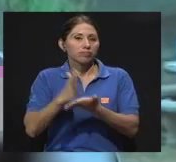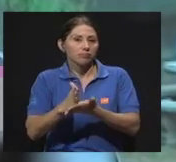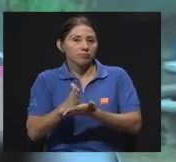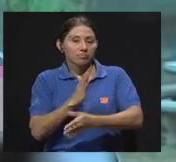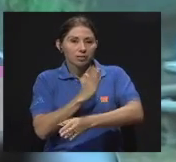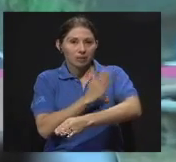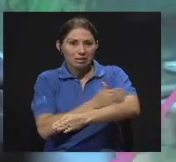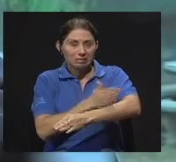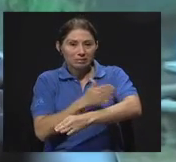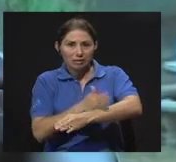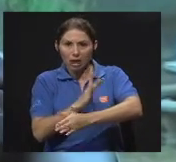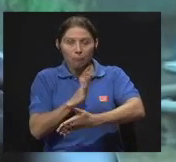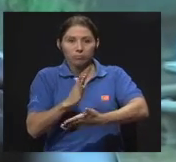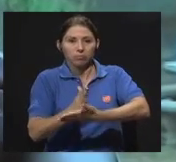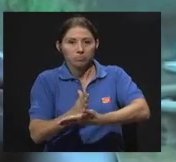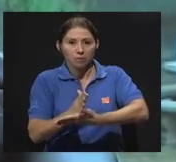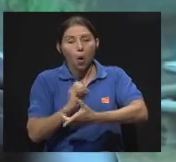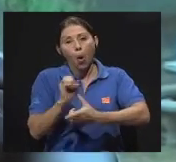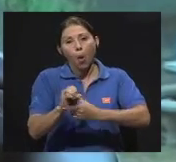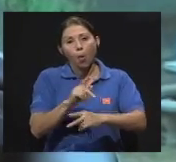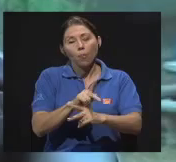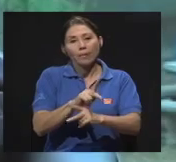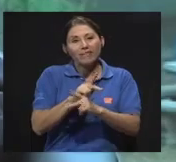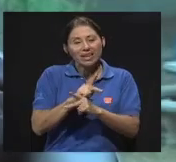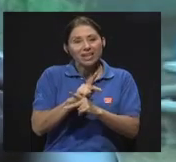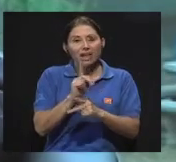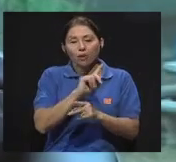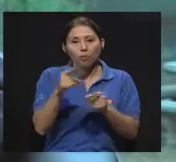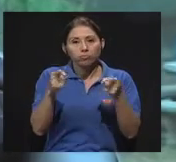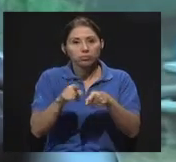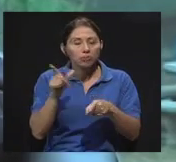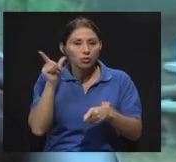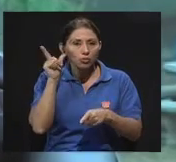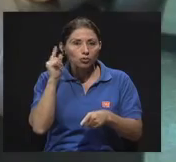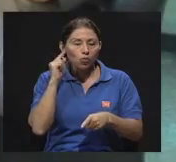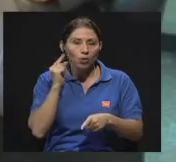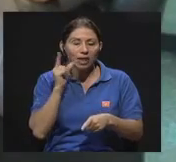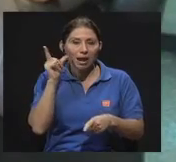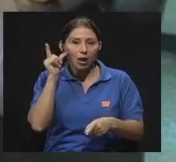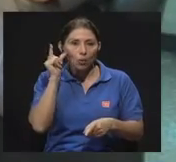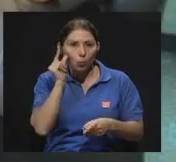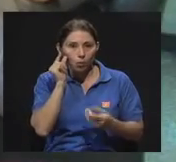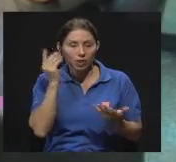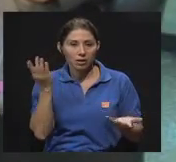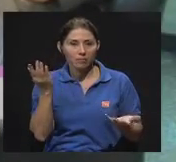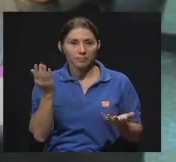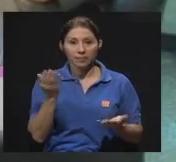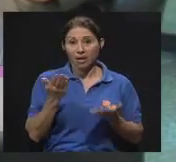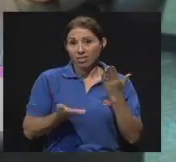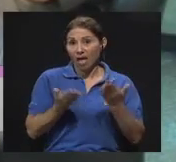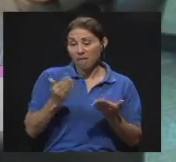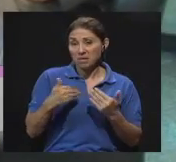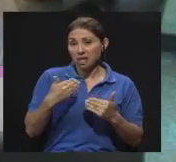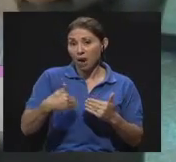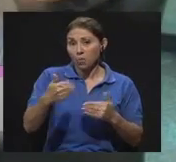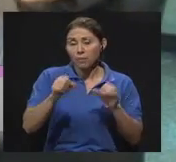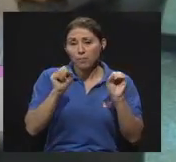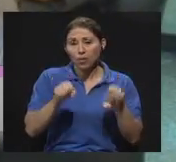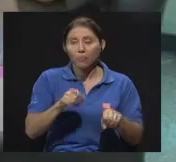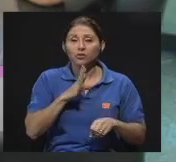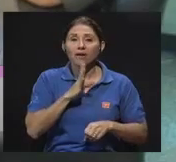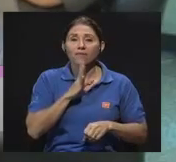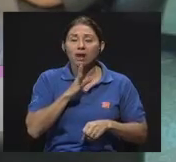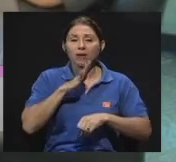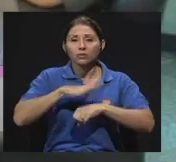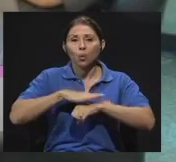el avance de este tipo o prevenir una sordera. Tal vez ahora podríamos hablar